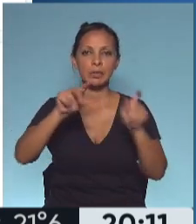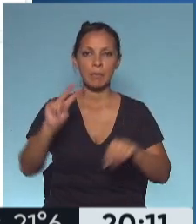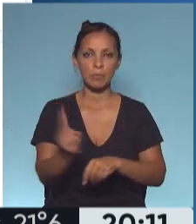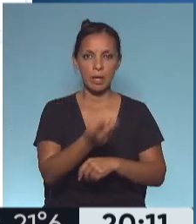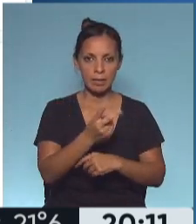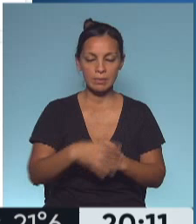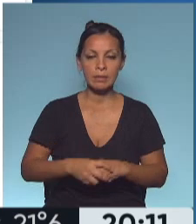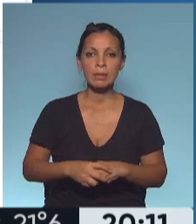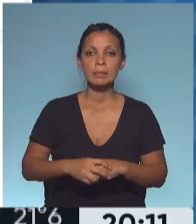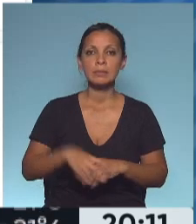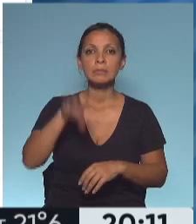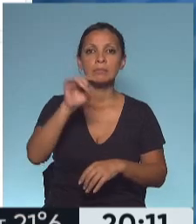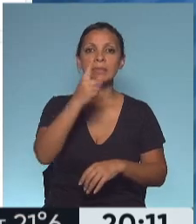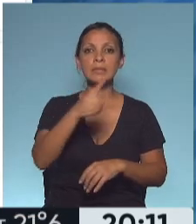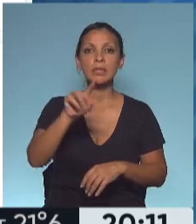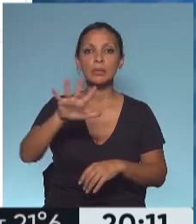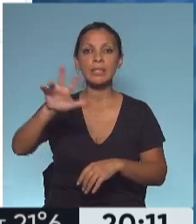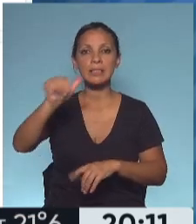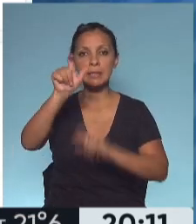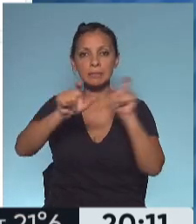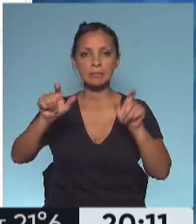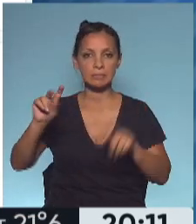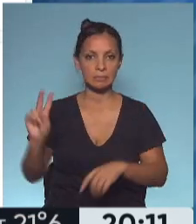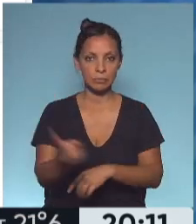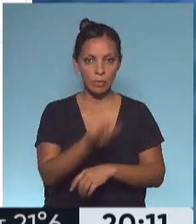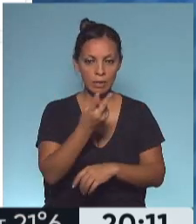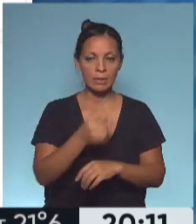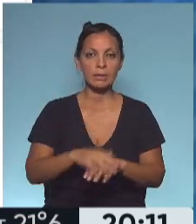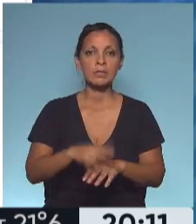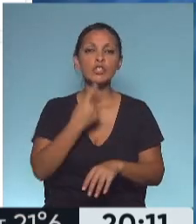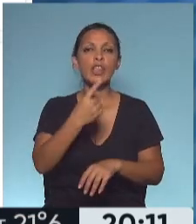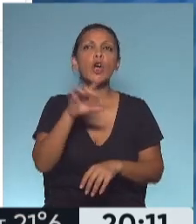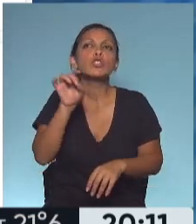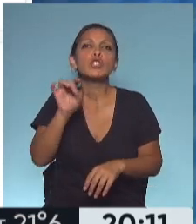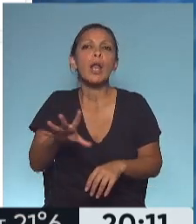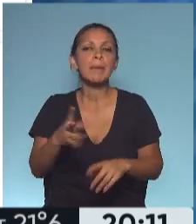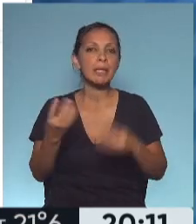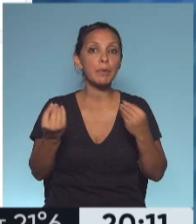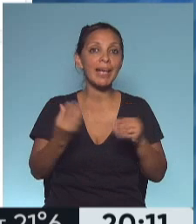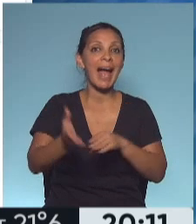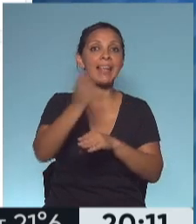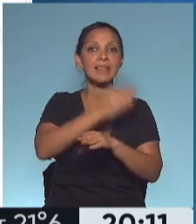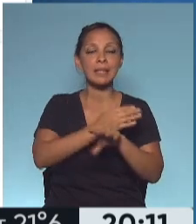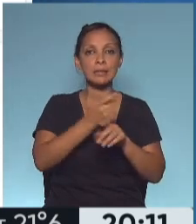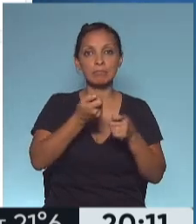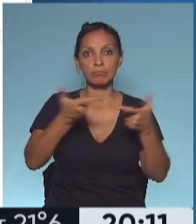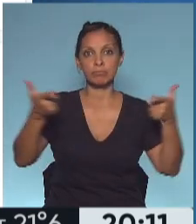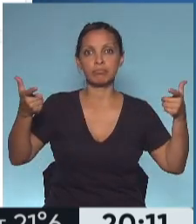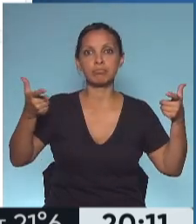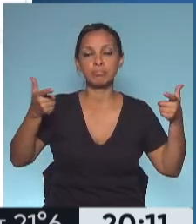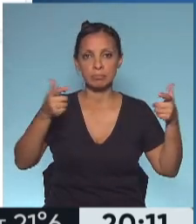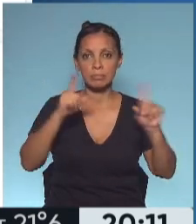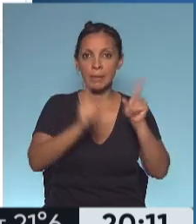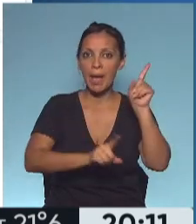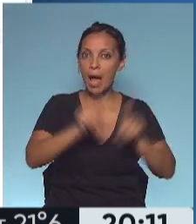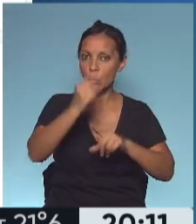tenemos que hablar solamente de 156 víctimas fatales, que se entienda cuando digo solamente es porque veníamos con números muy altos, incluso con récord a lo